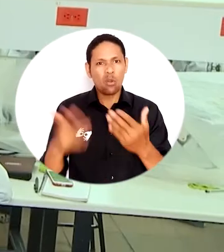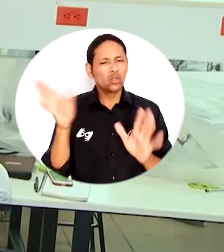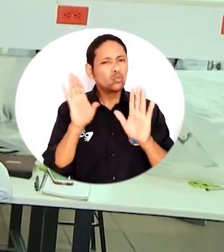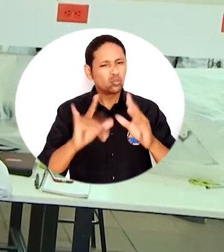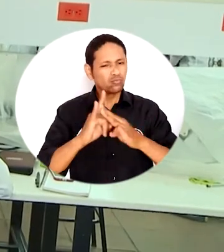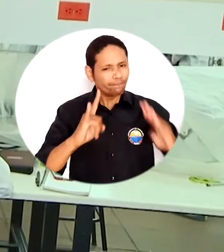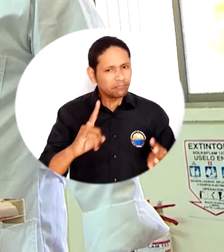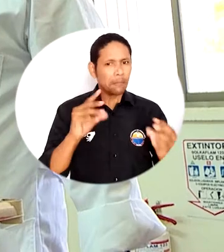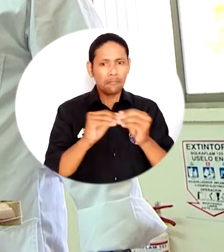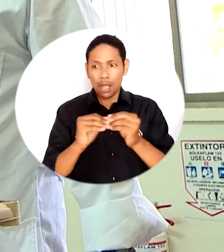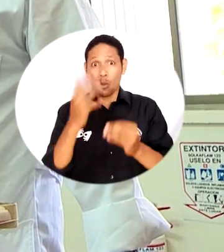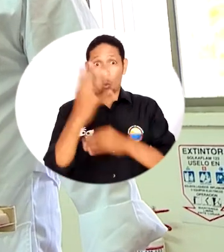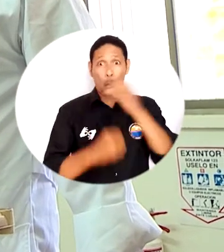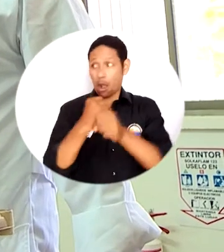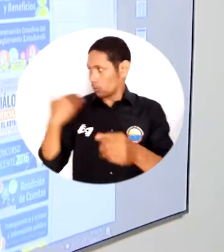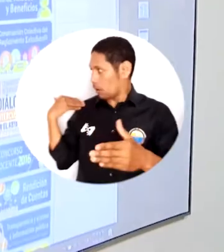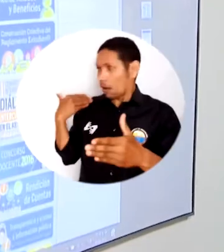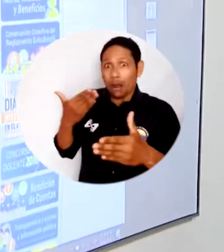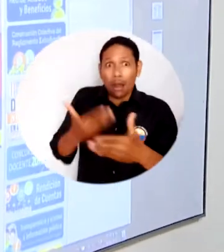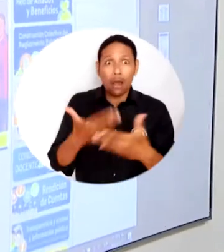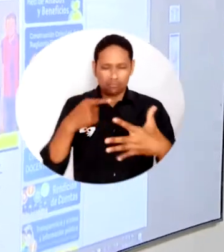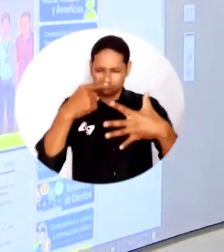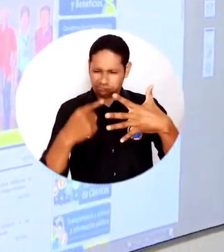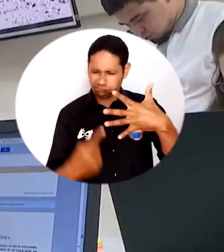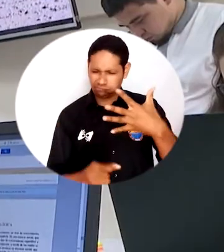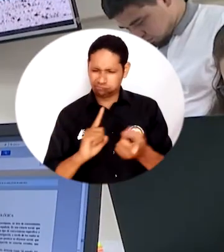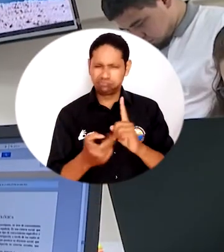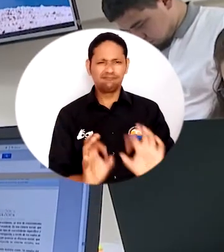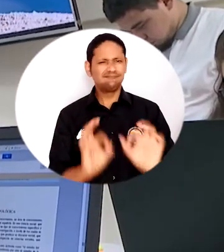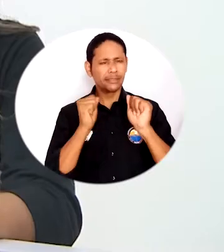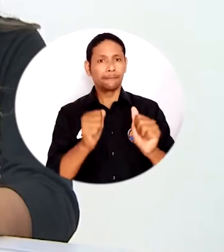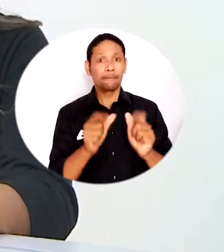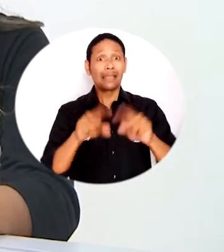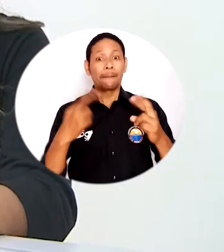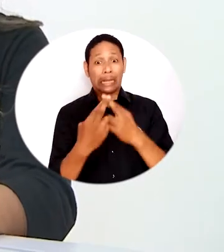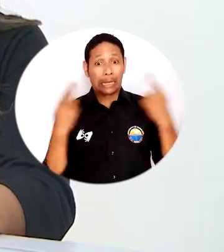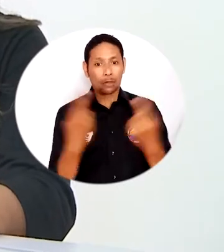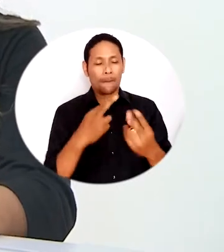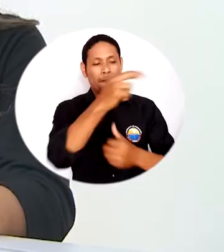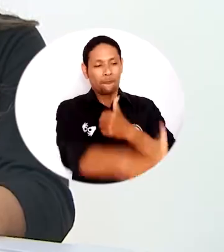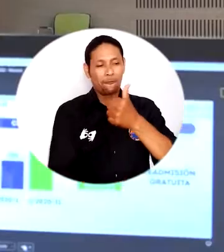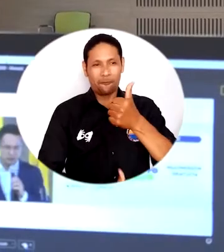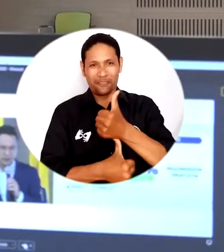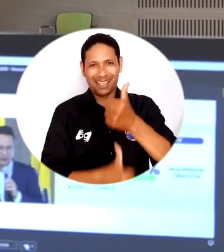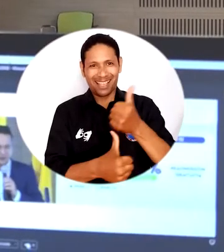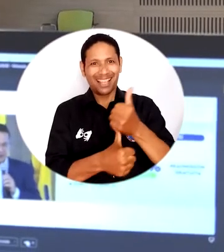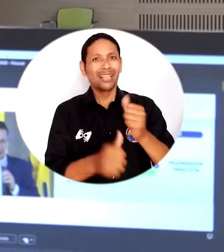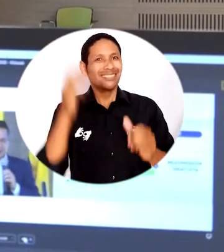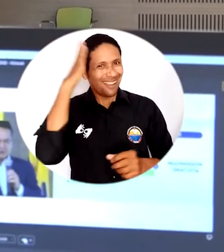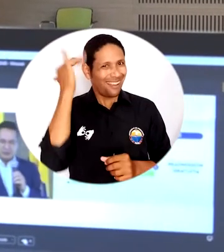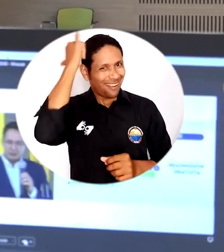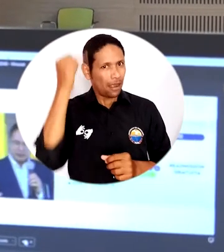misión, el proyecto institucional y los avances que ha tenido la Alma Mater en los últimos cuatro años en diferentes aspectos. También se cumplió la